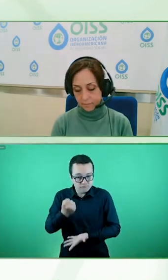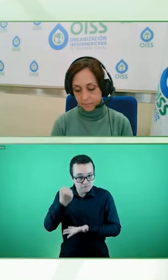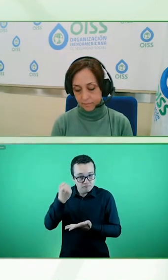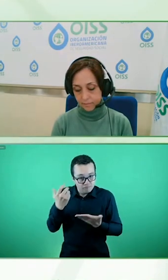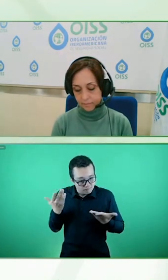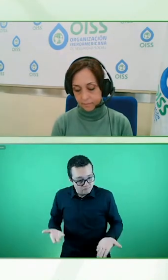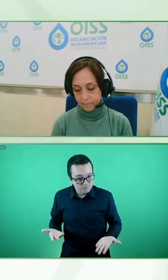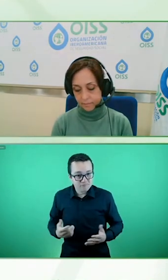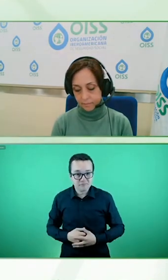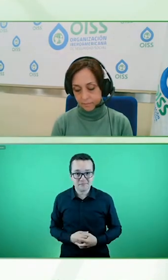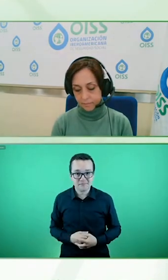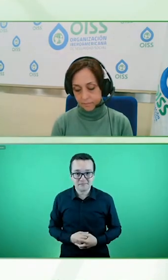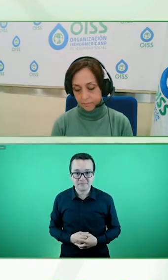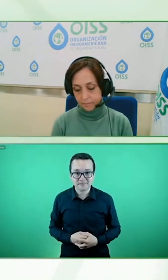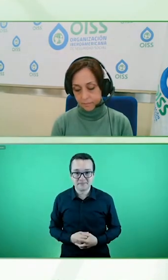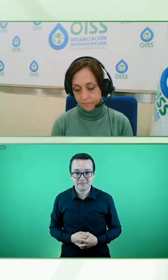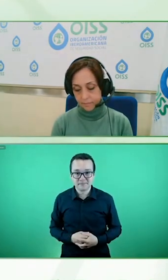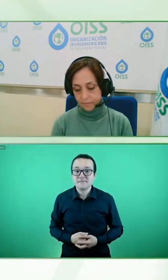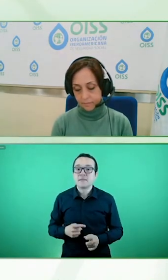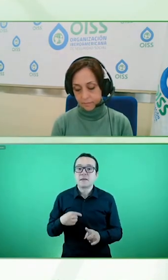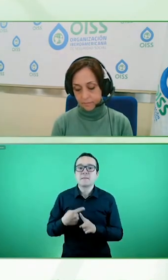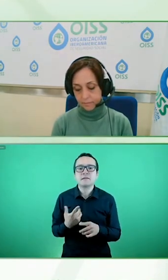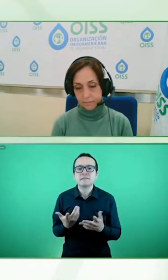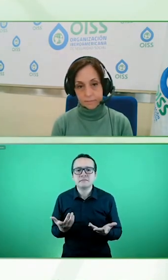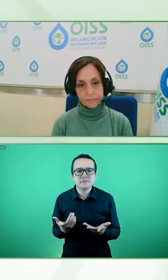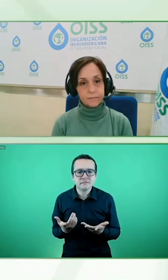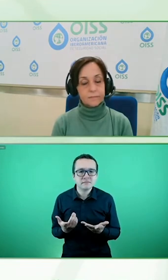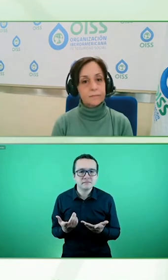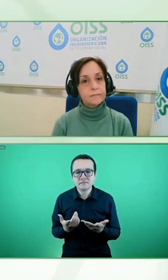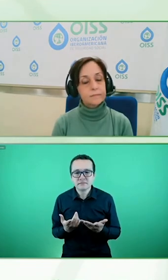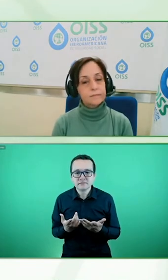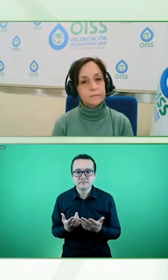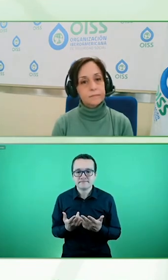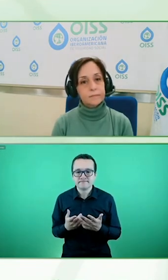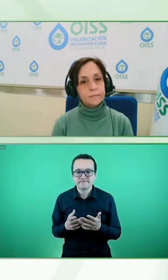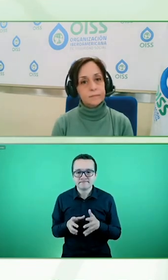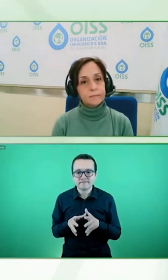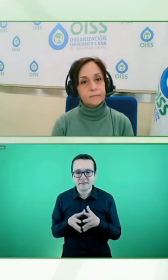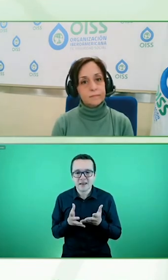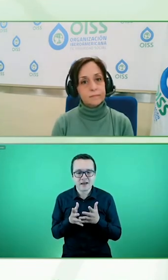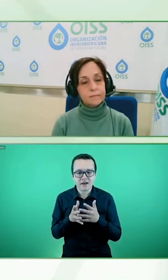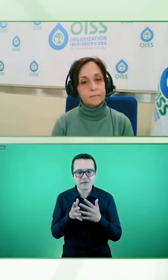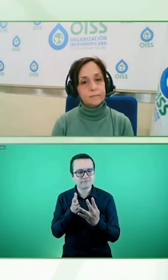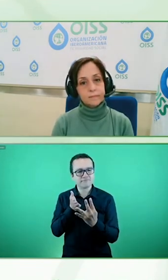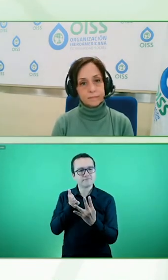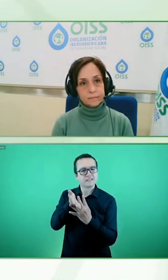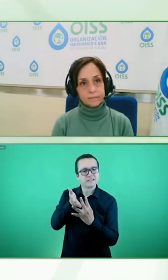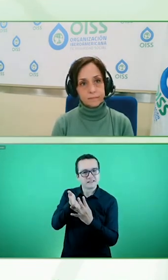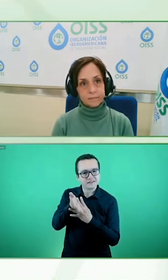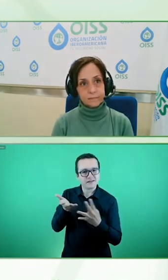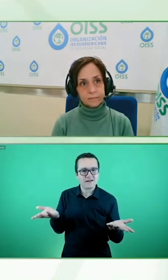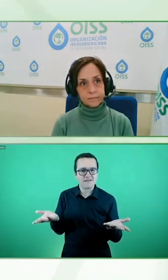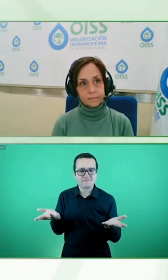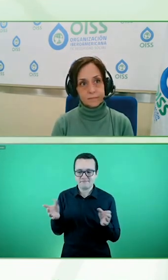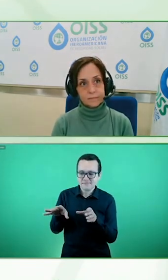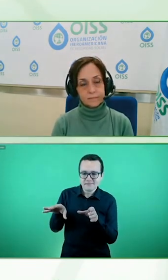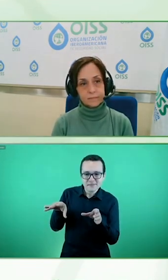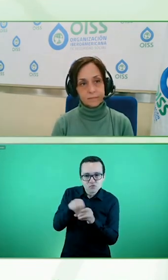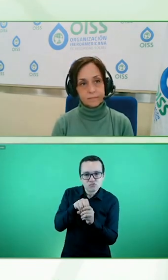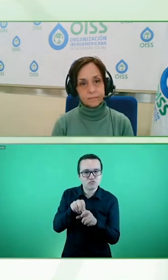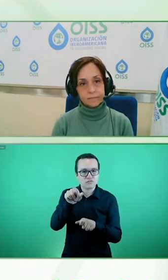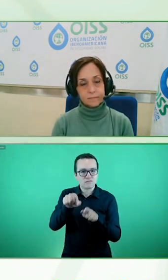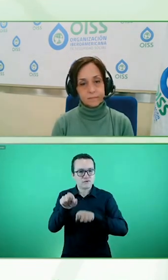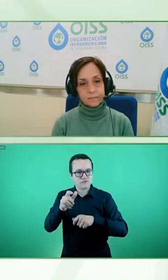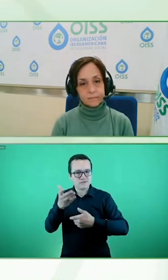abordar la accesibilidad, inclusión de consumidores con discapacidad, puede